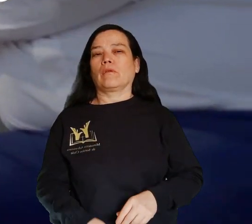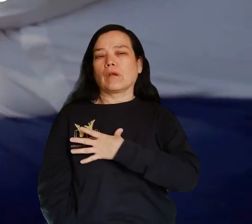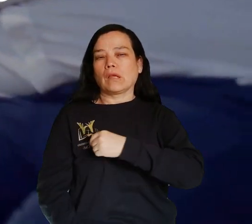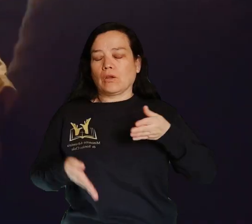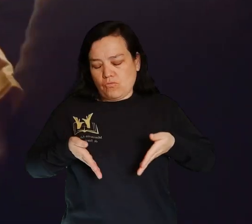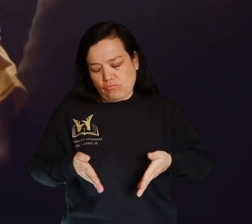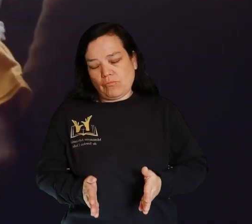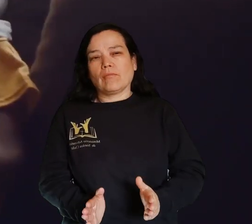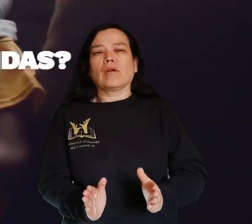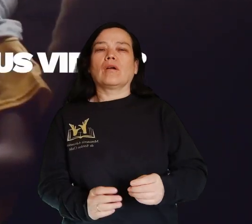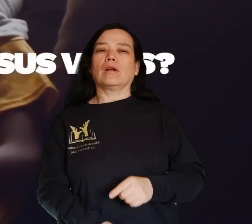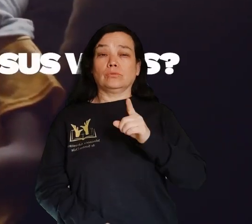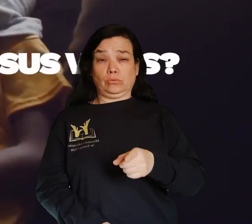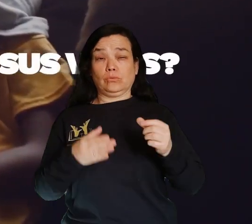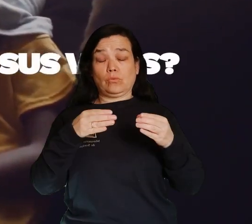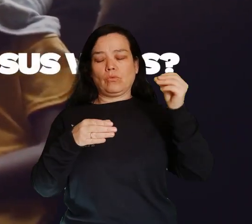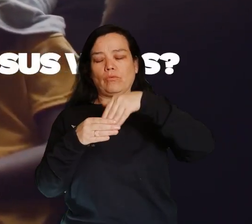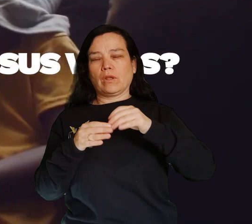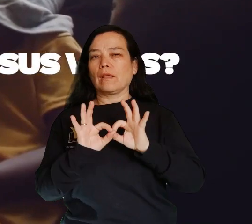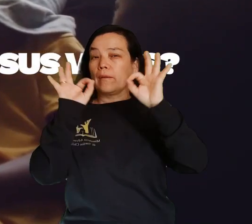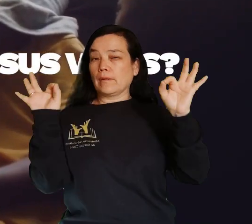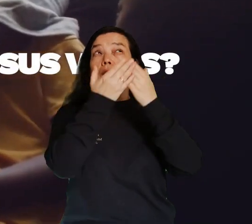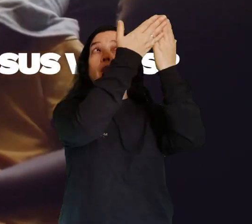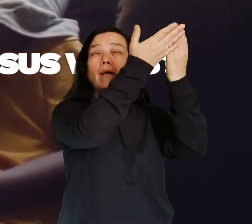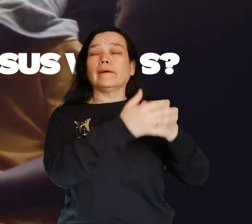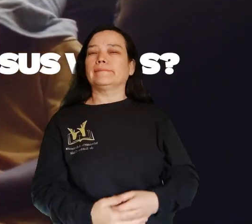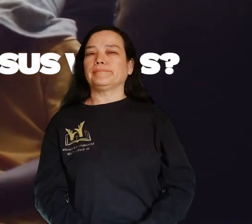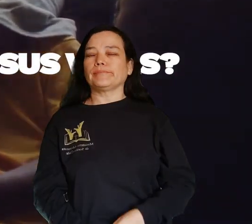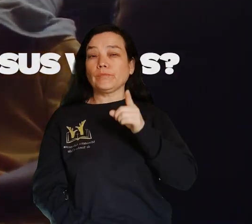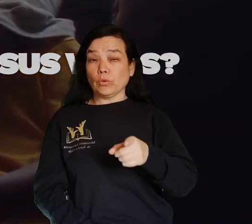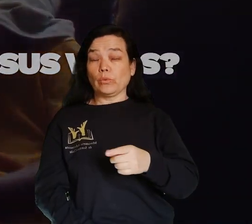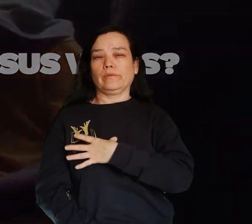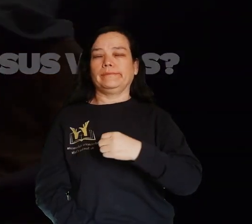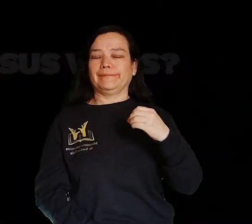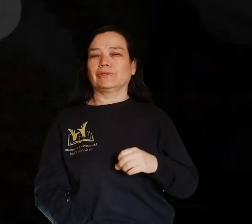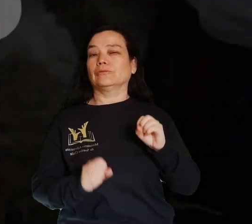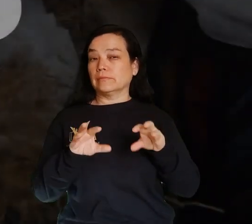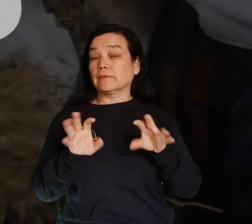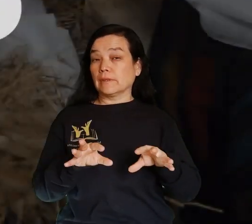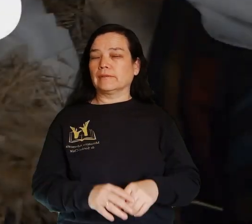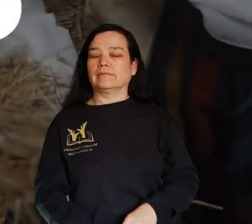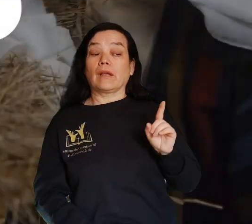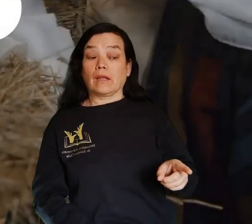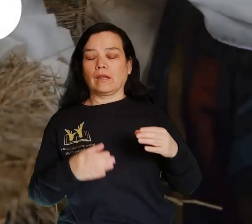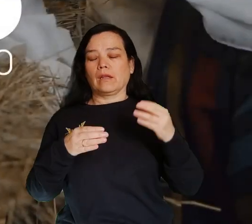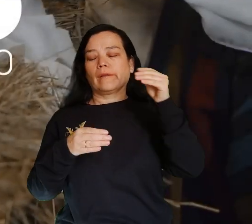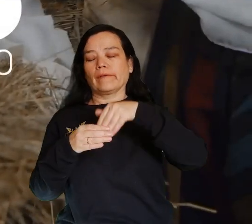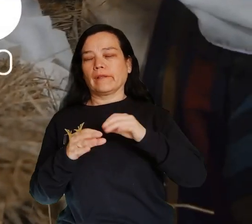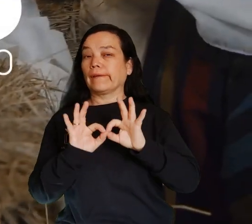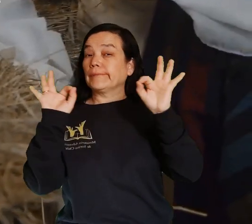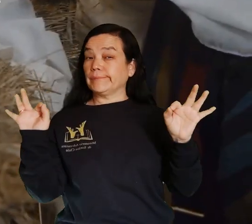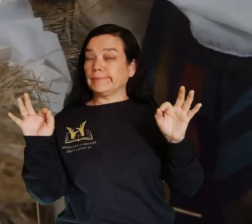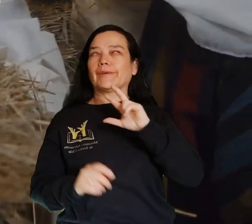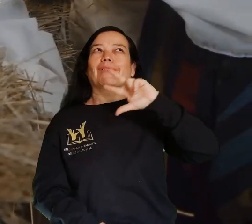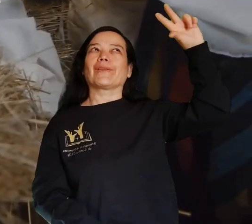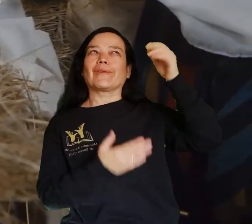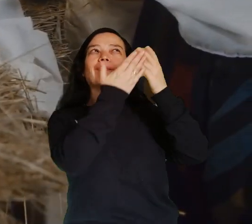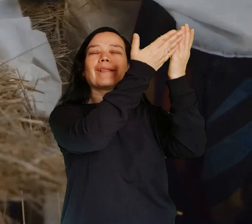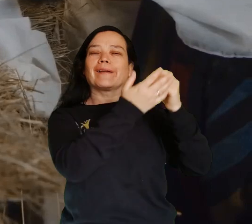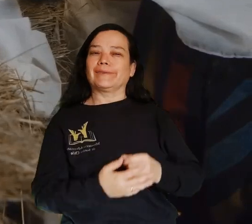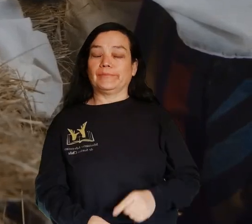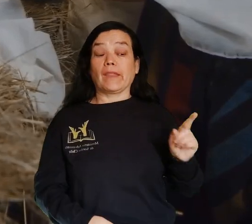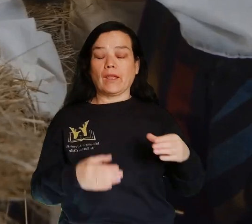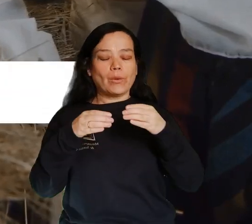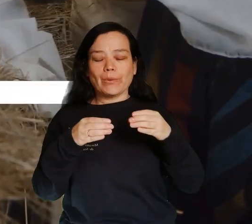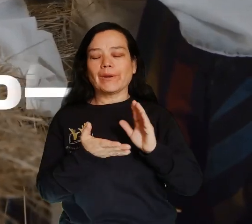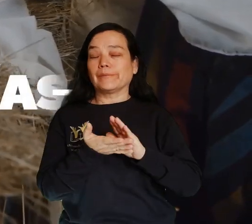sus cumpleaños en agradecimiento a Dios por haber creado y preservado sus vidas? Jesús mismo también fue consagrado por José y María